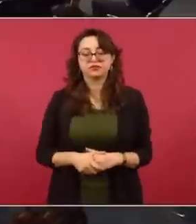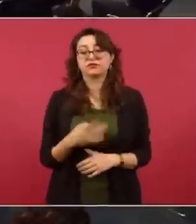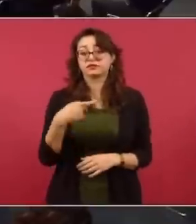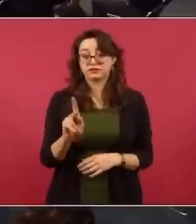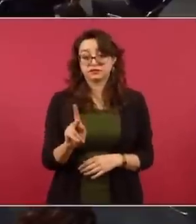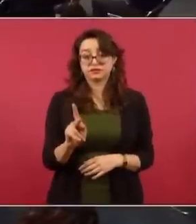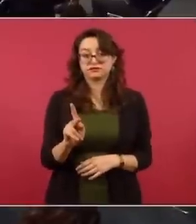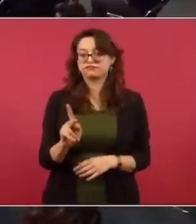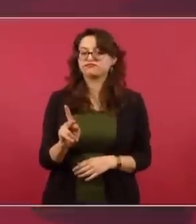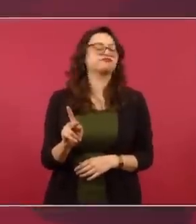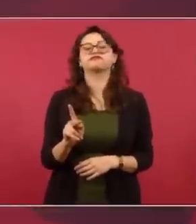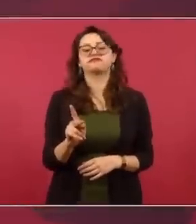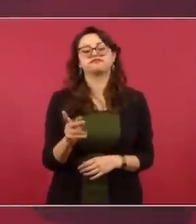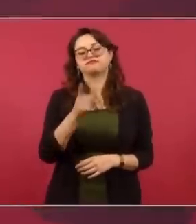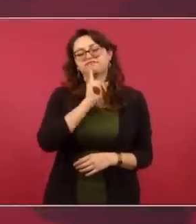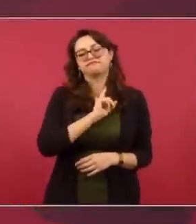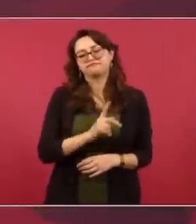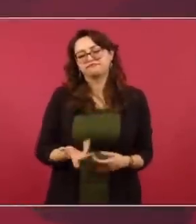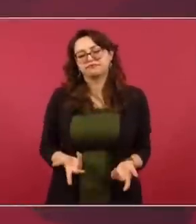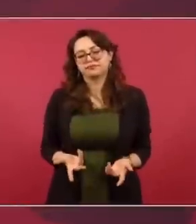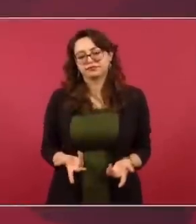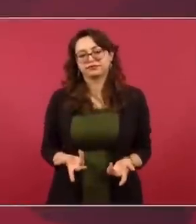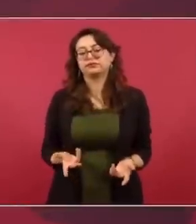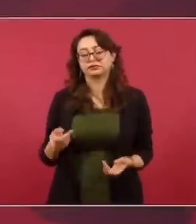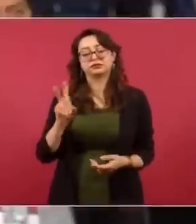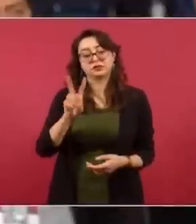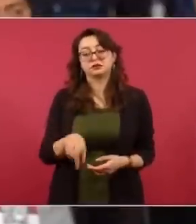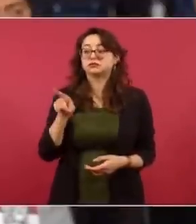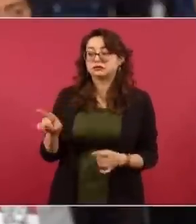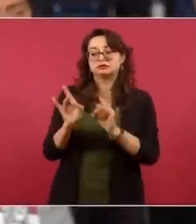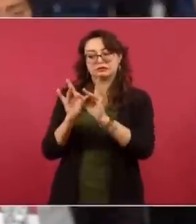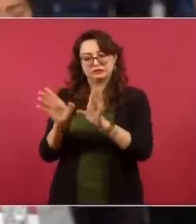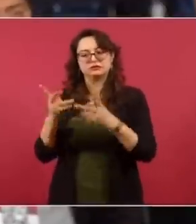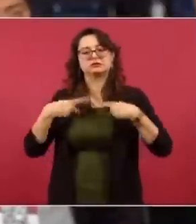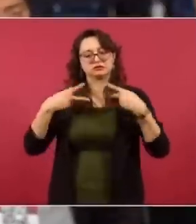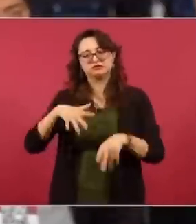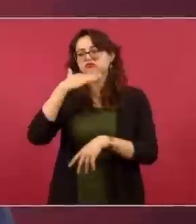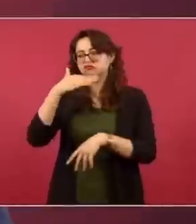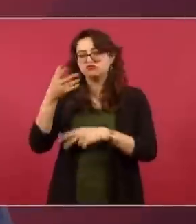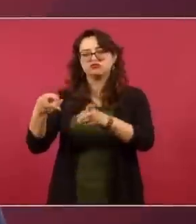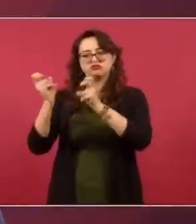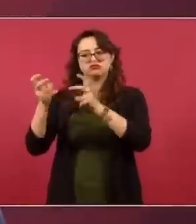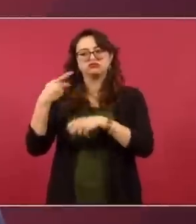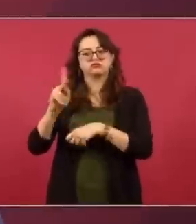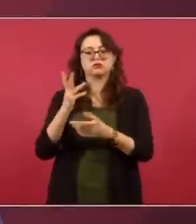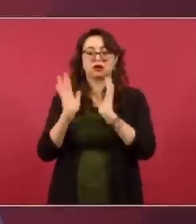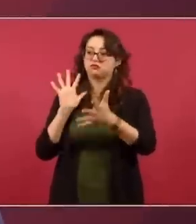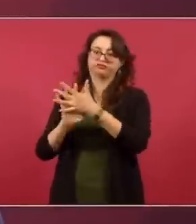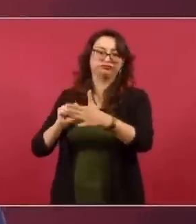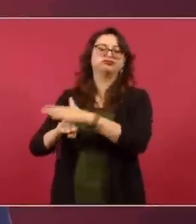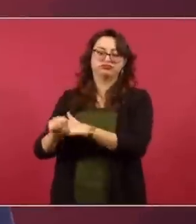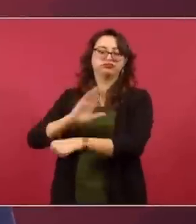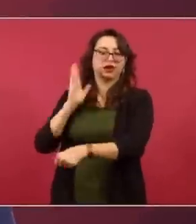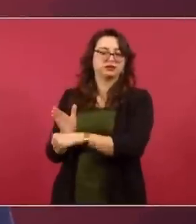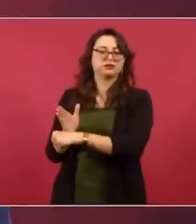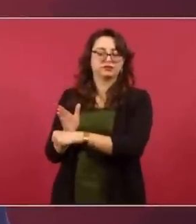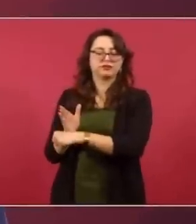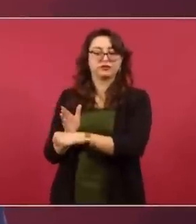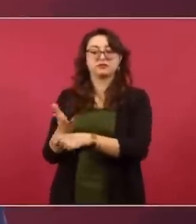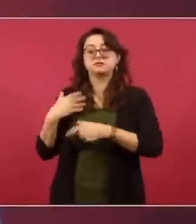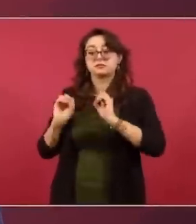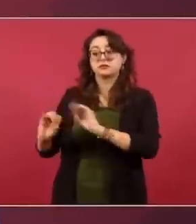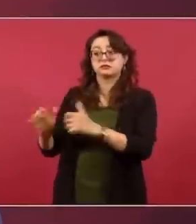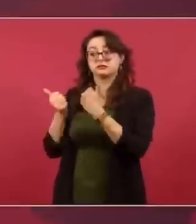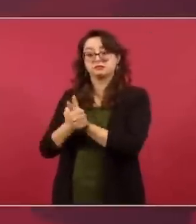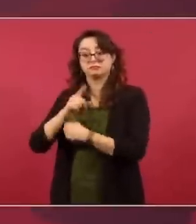embargo, pues no es como ustedes lo plantean. Se dan estos casos y a diferencia de lo de antes, se castiga a los responsables, porque no hay impunidad.